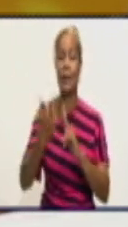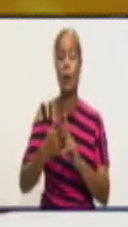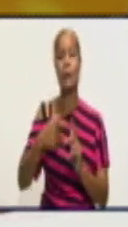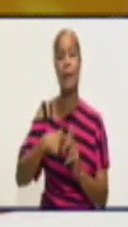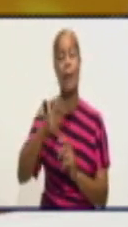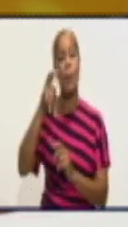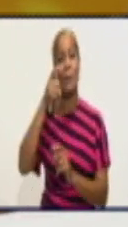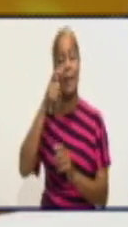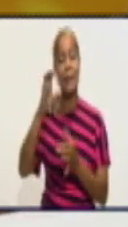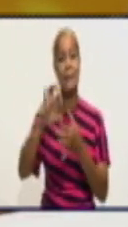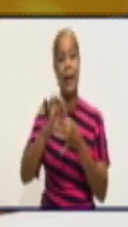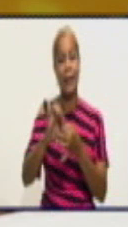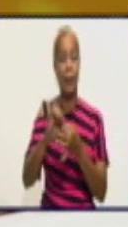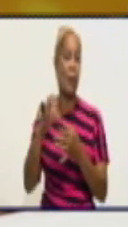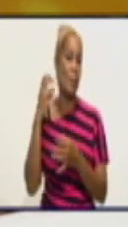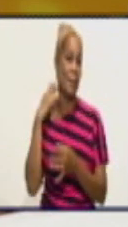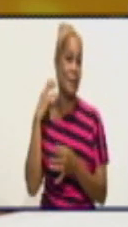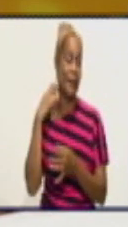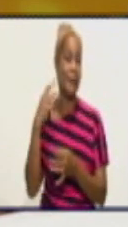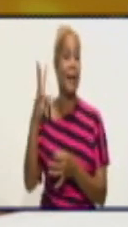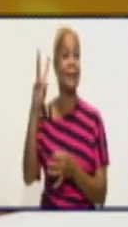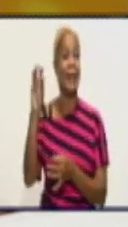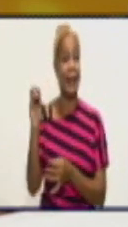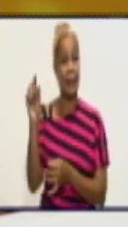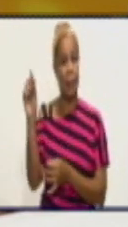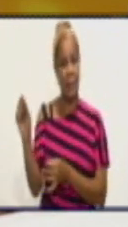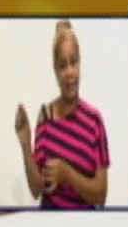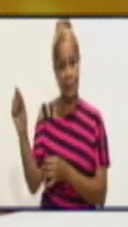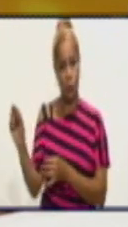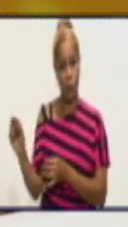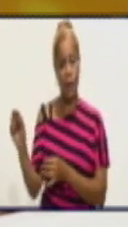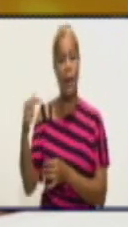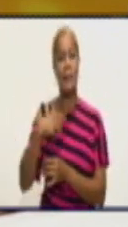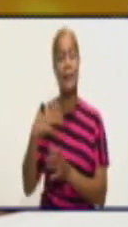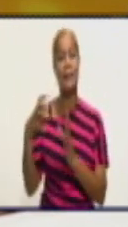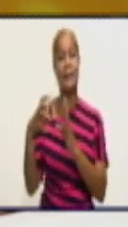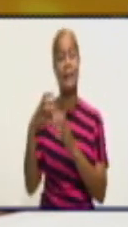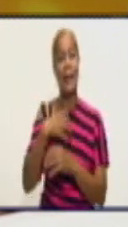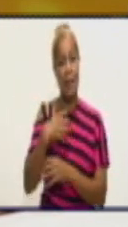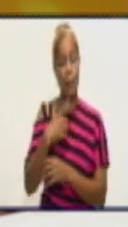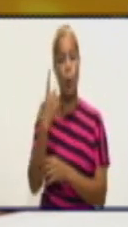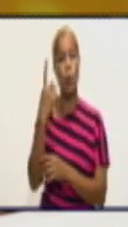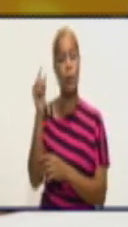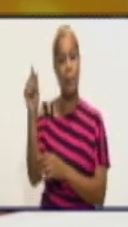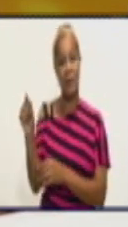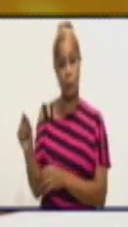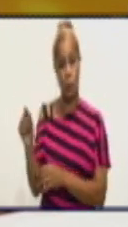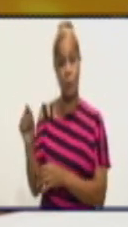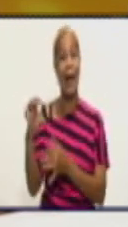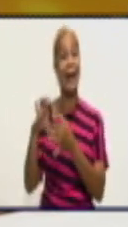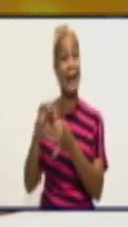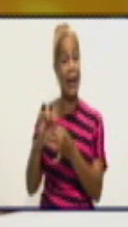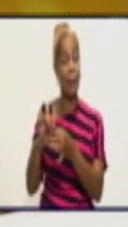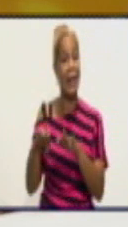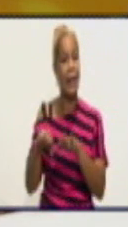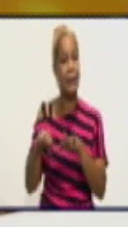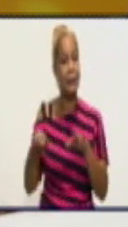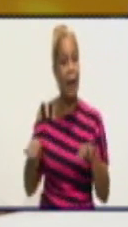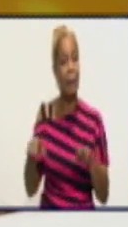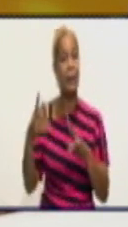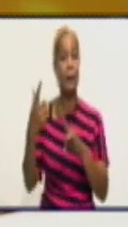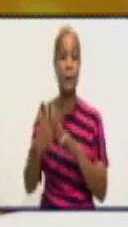intensiva en Manzanillo 30 pacientes. Tenemos un paciente grave, grave estable. Y